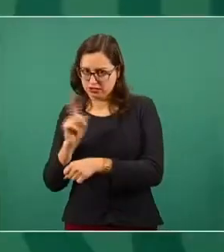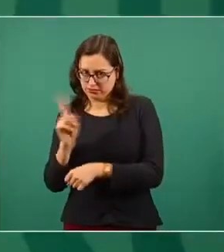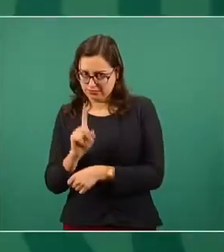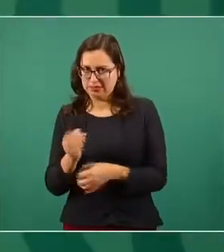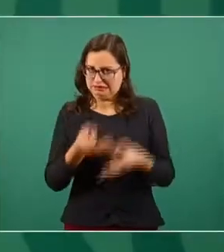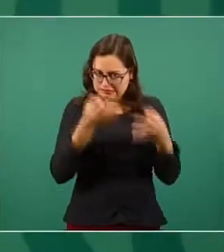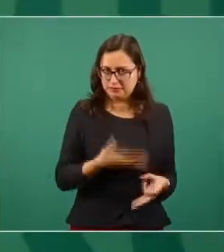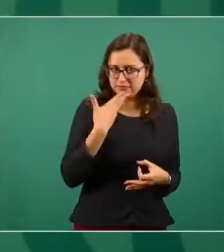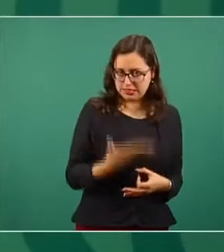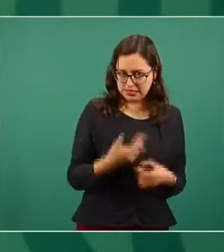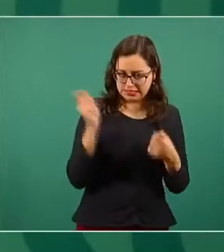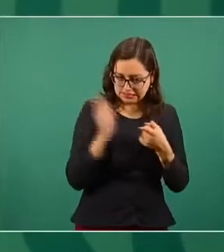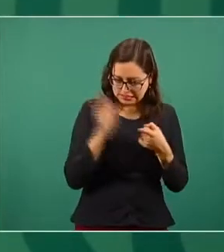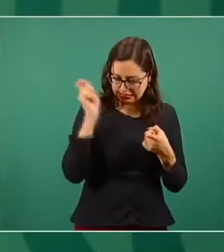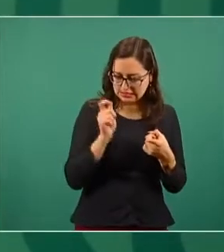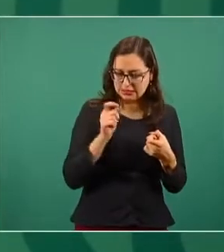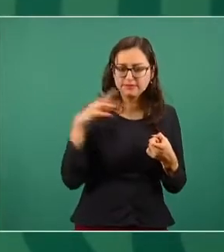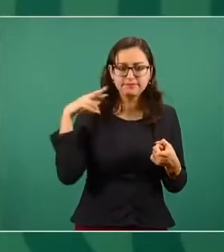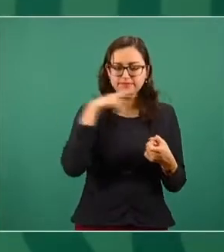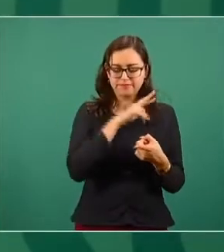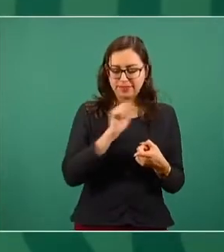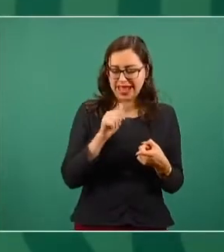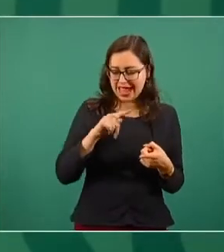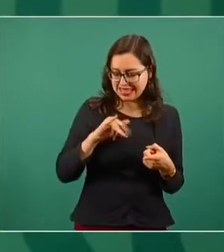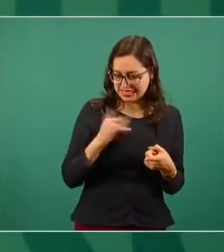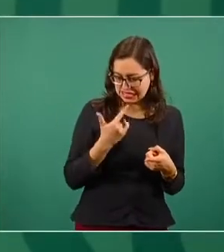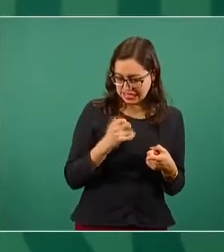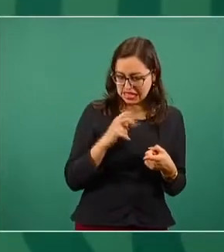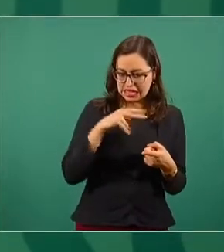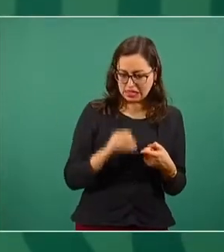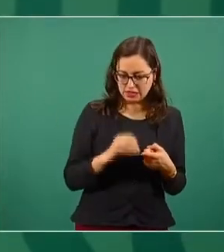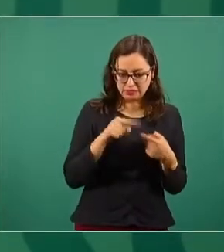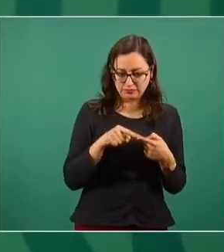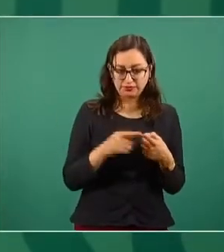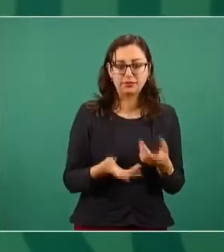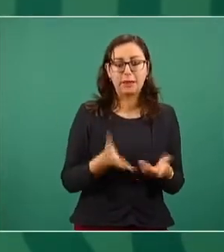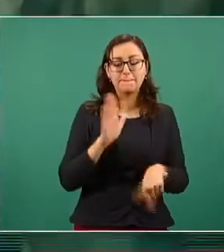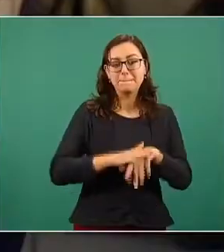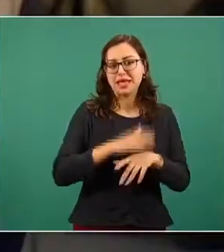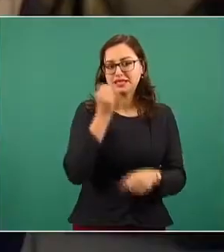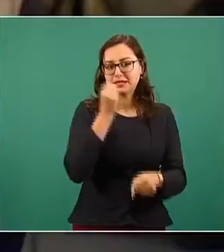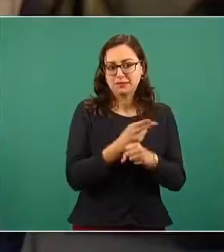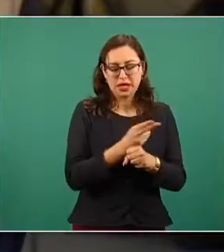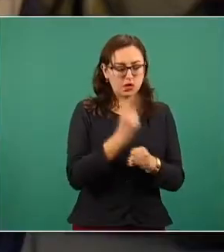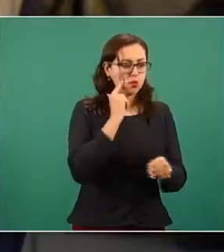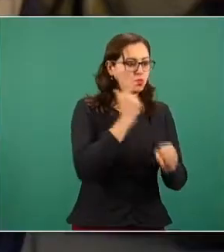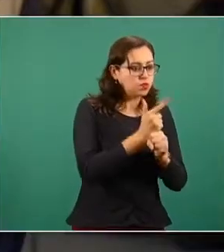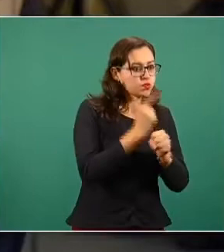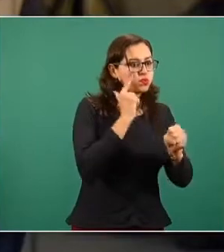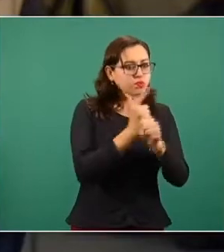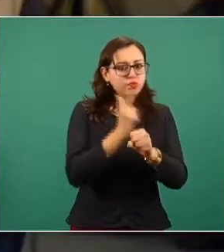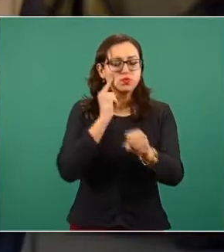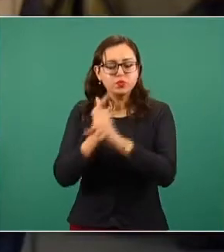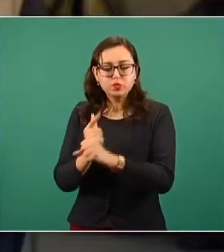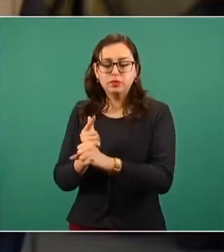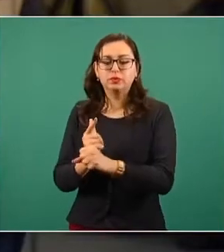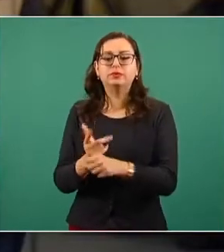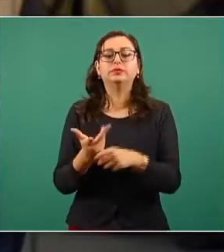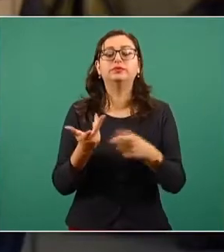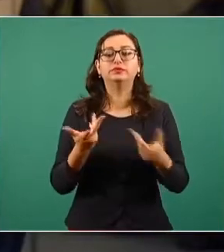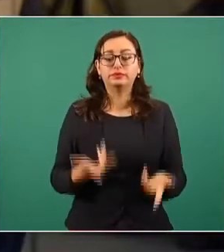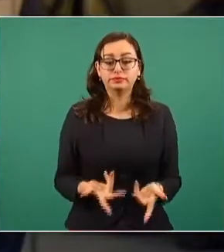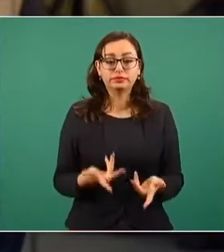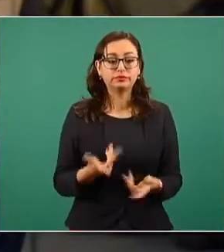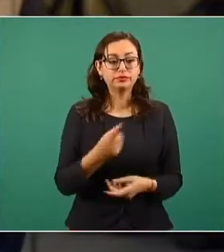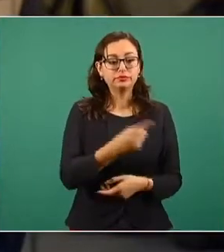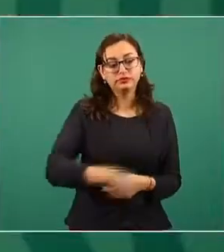detectar con mayor oportunidad los casos confirmados. Y en esos casos confirmados, que insisto,